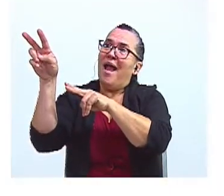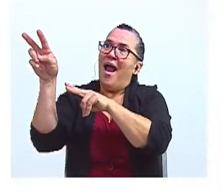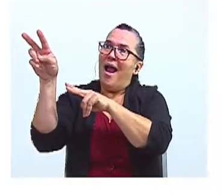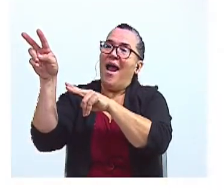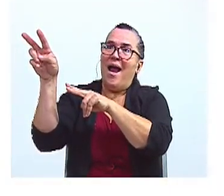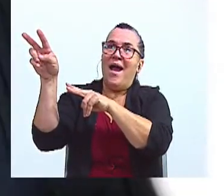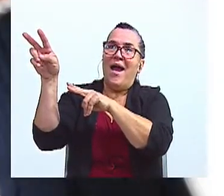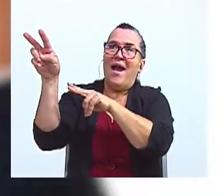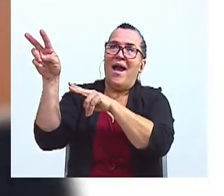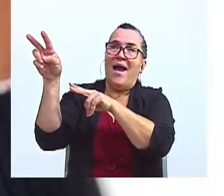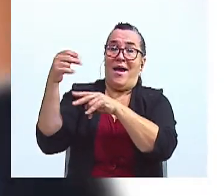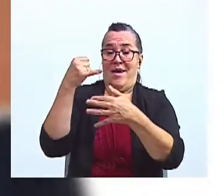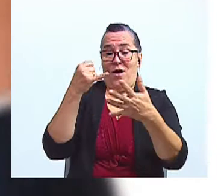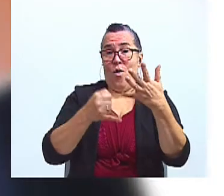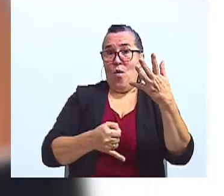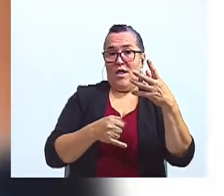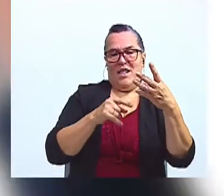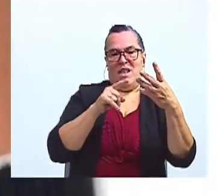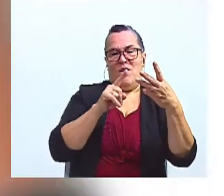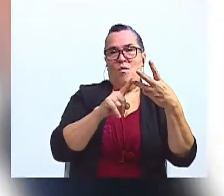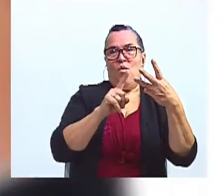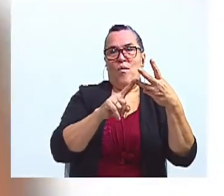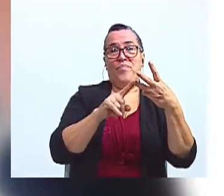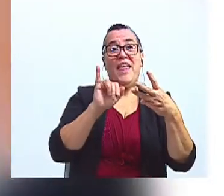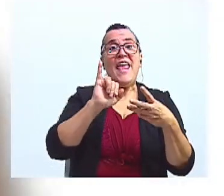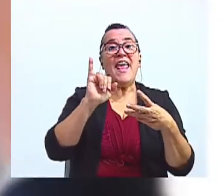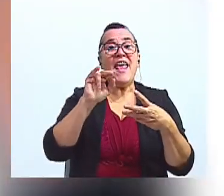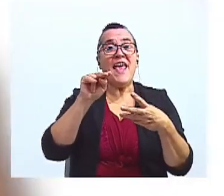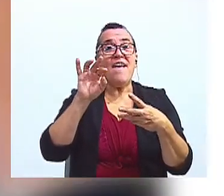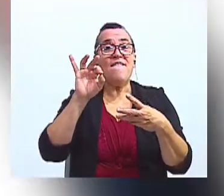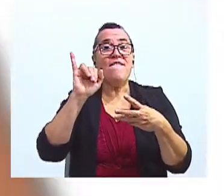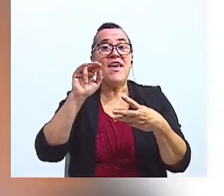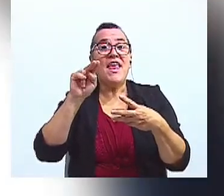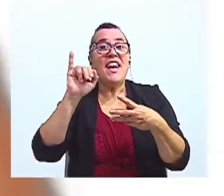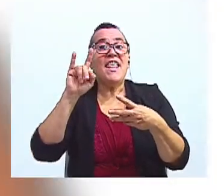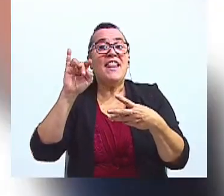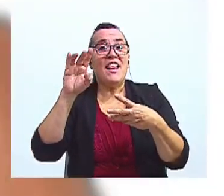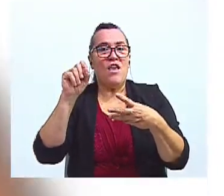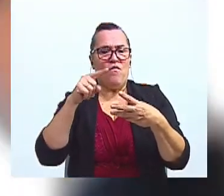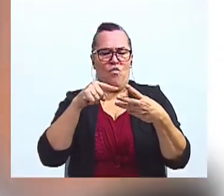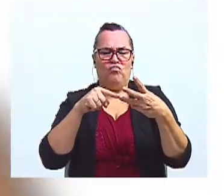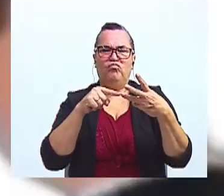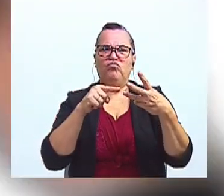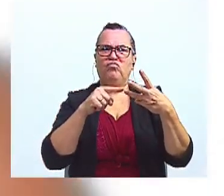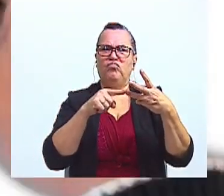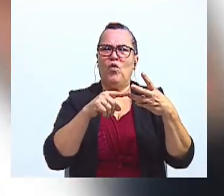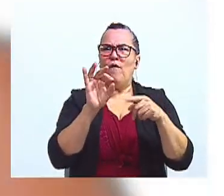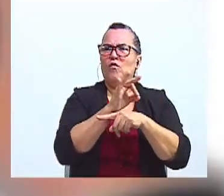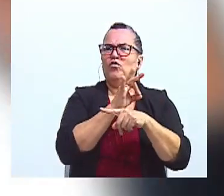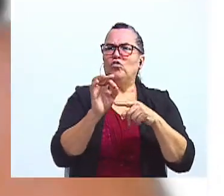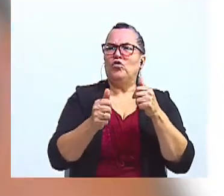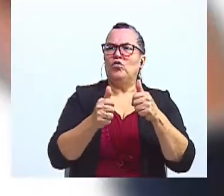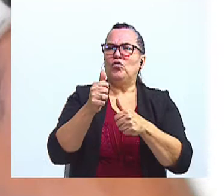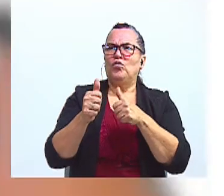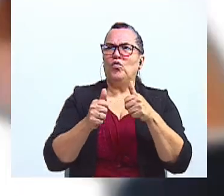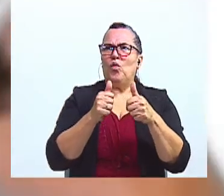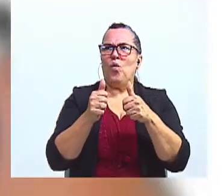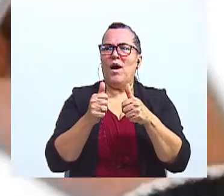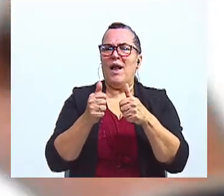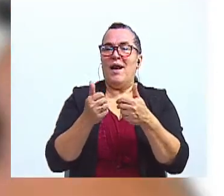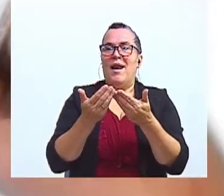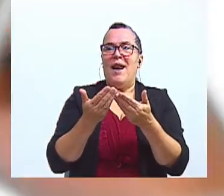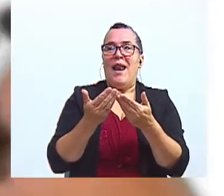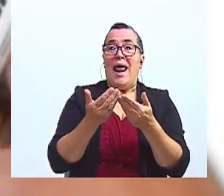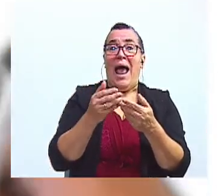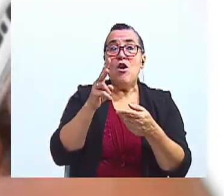Y por último, el infinitivo. Entre sus funciones, tenemos la de dar nombre